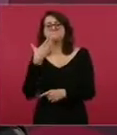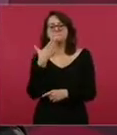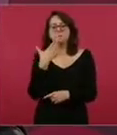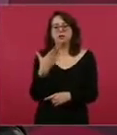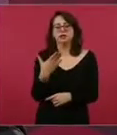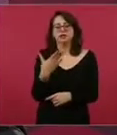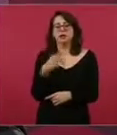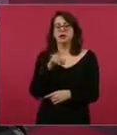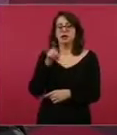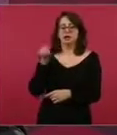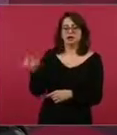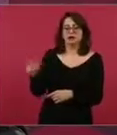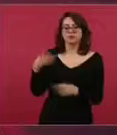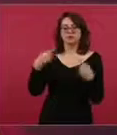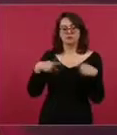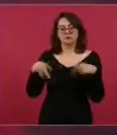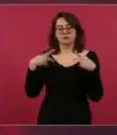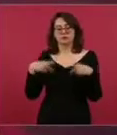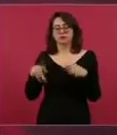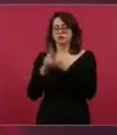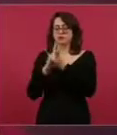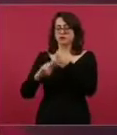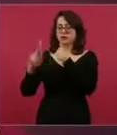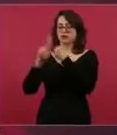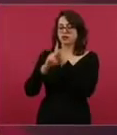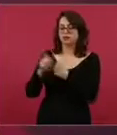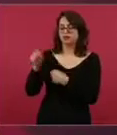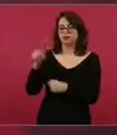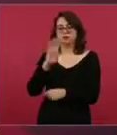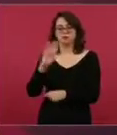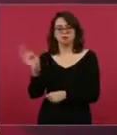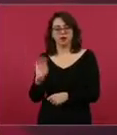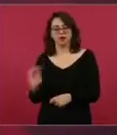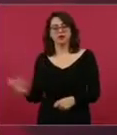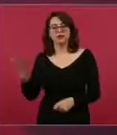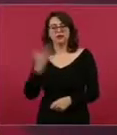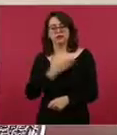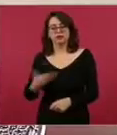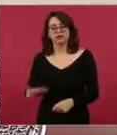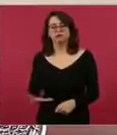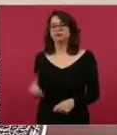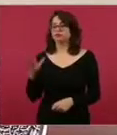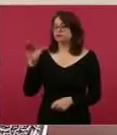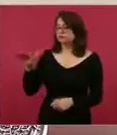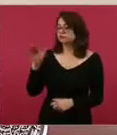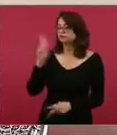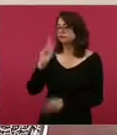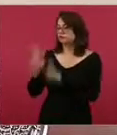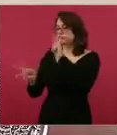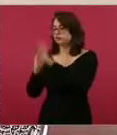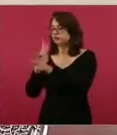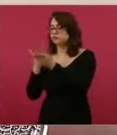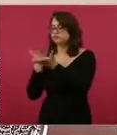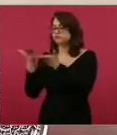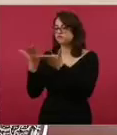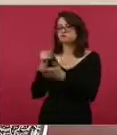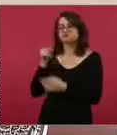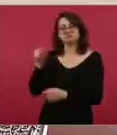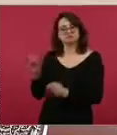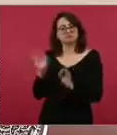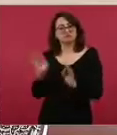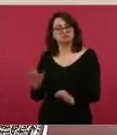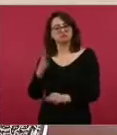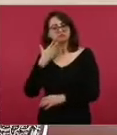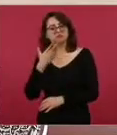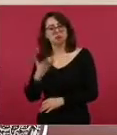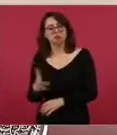ministro de Belice, es una persona extraordinaria, buen